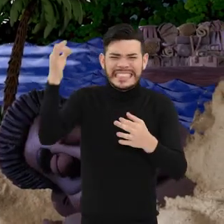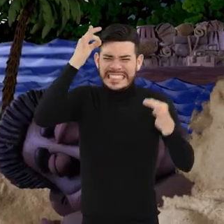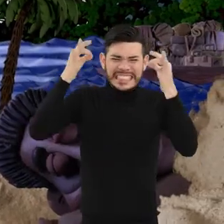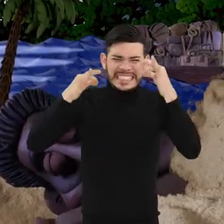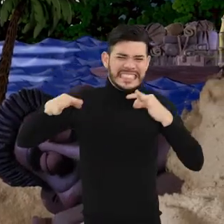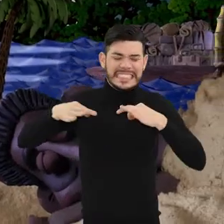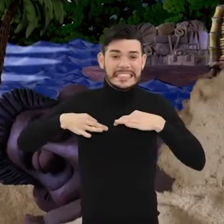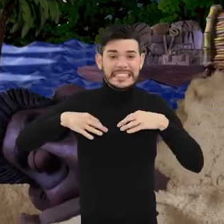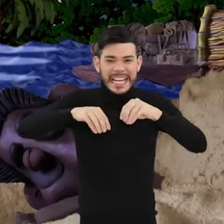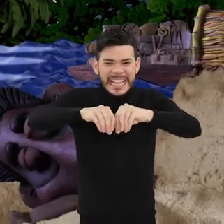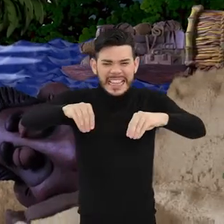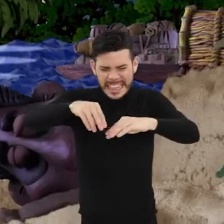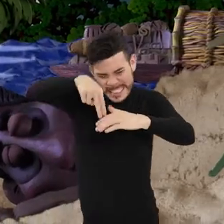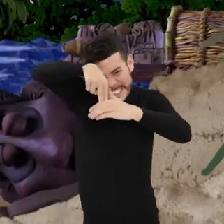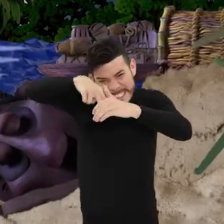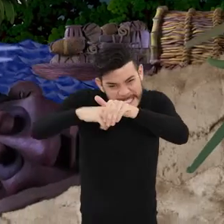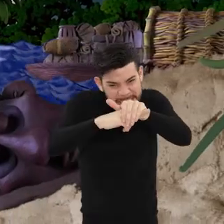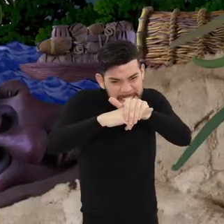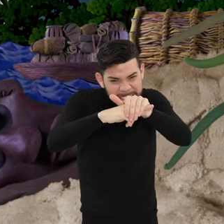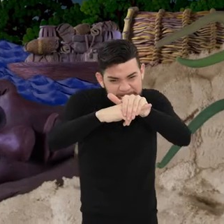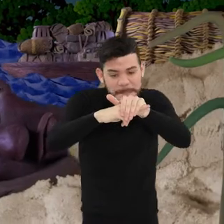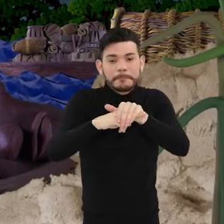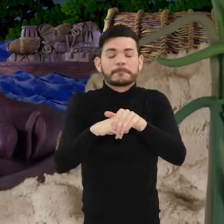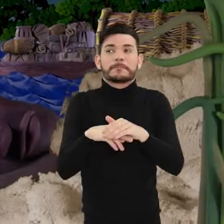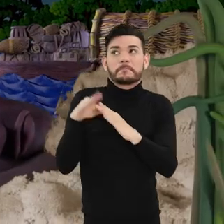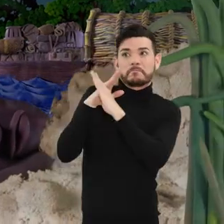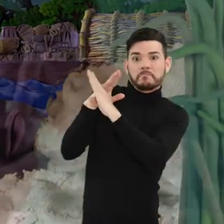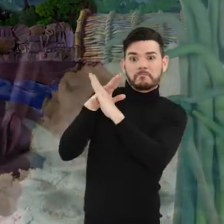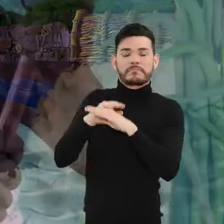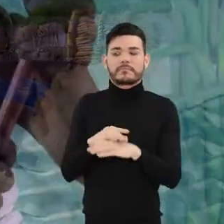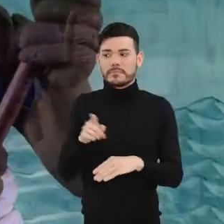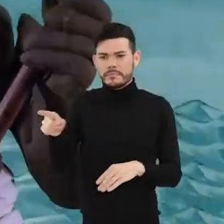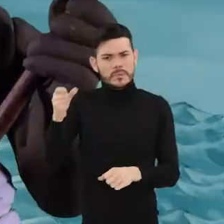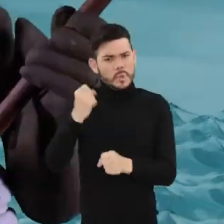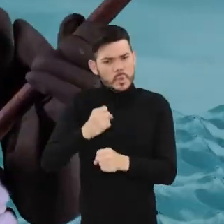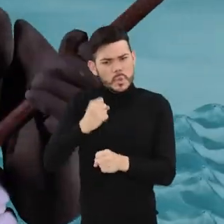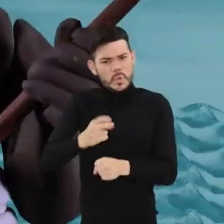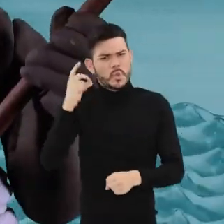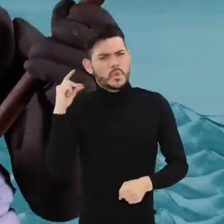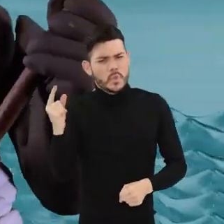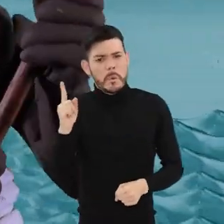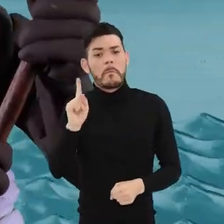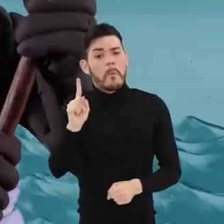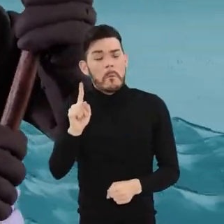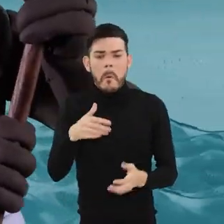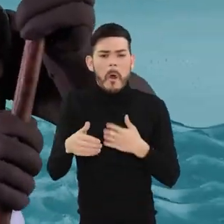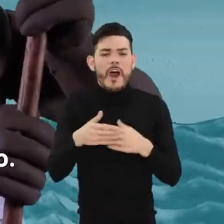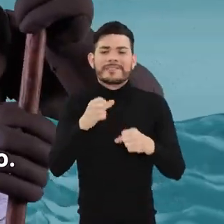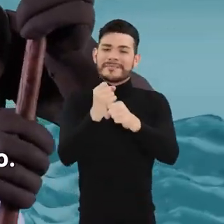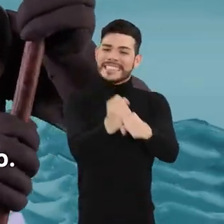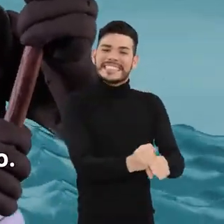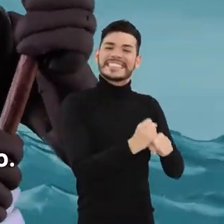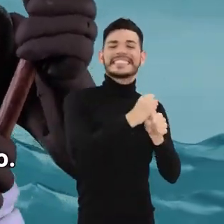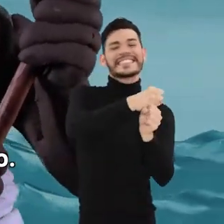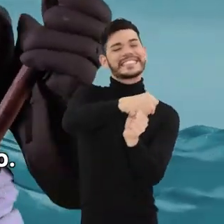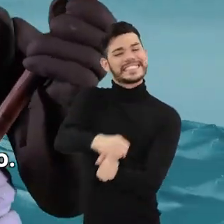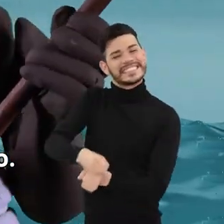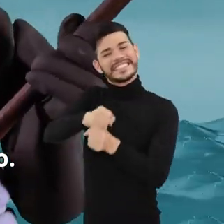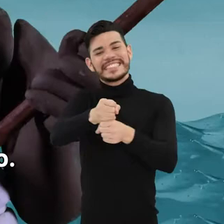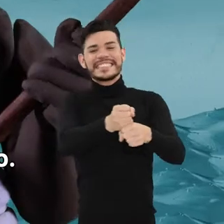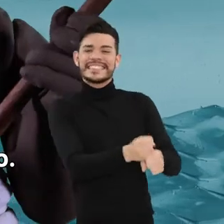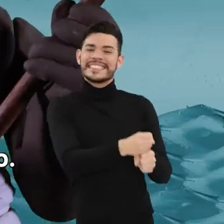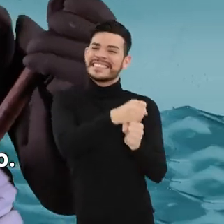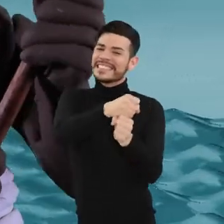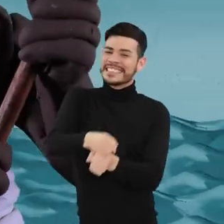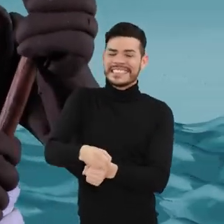arena para evitar ser devorados por los mosquitos. A pesar del descomunal trabajo que realizaban, se mostraban alegres